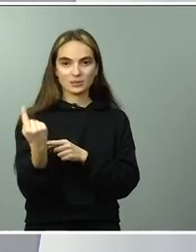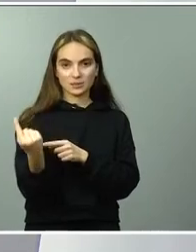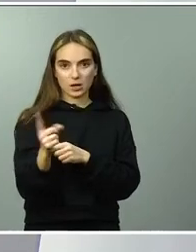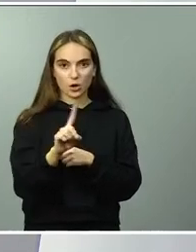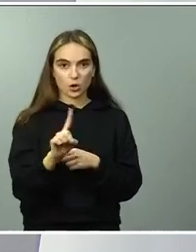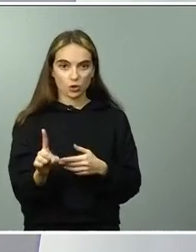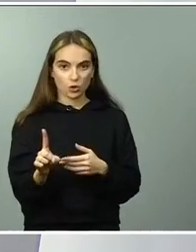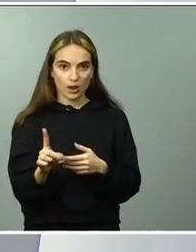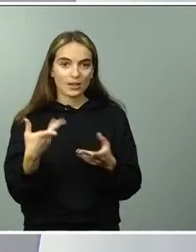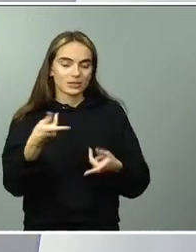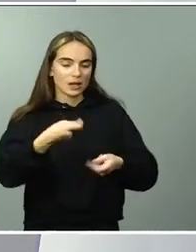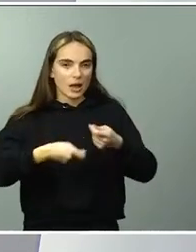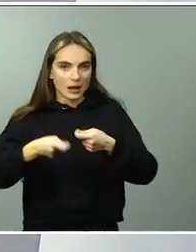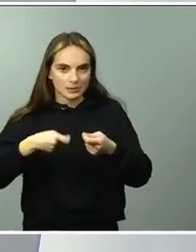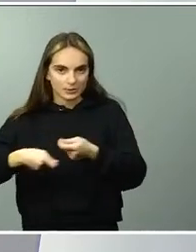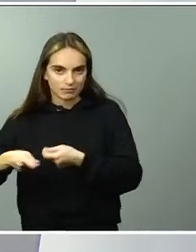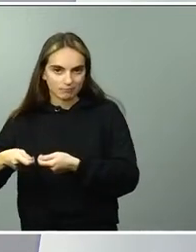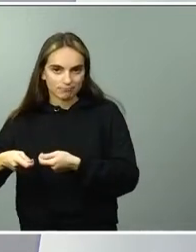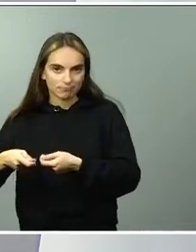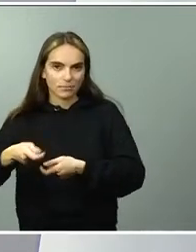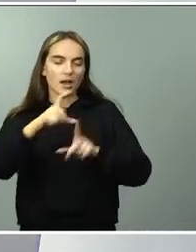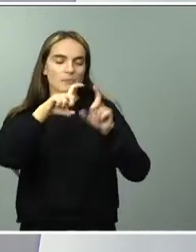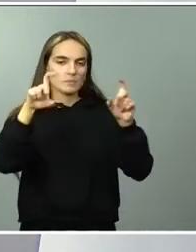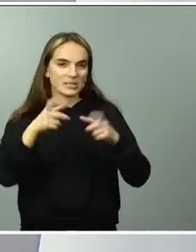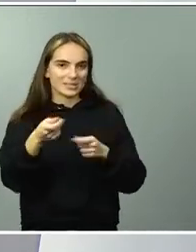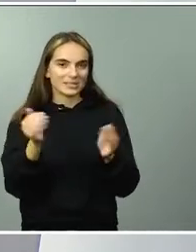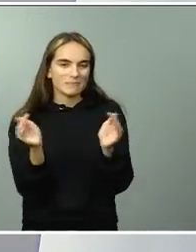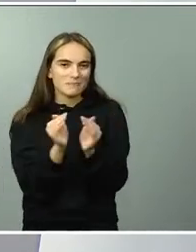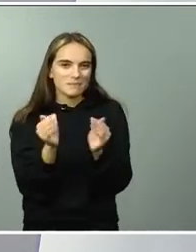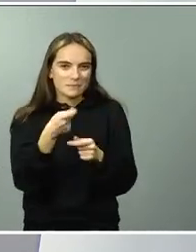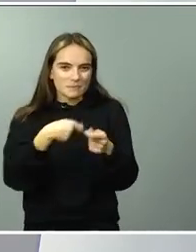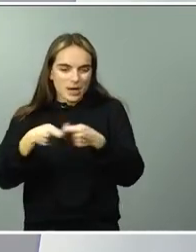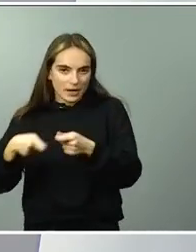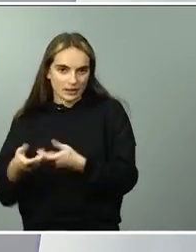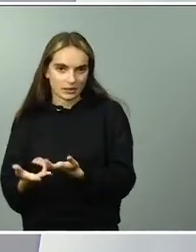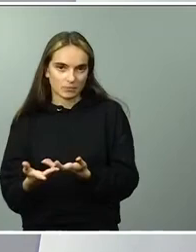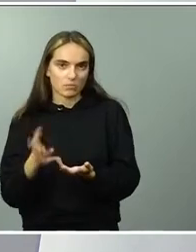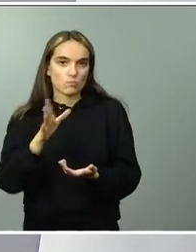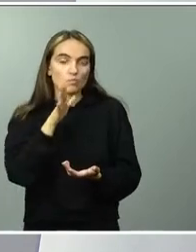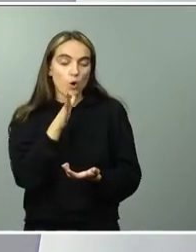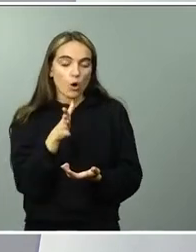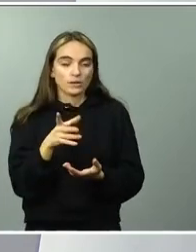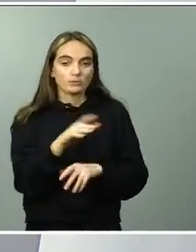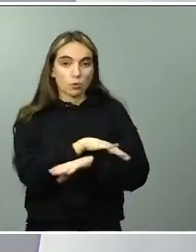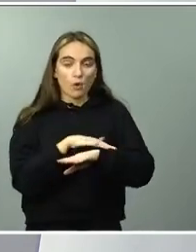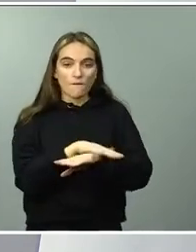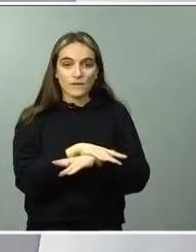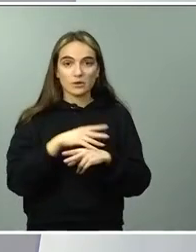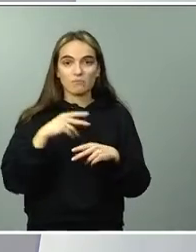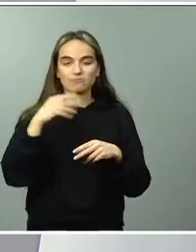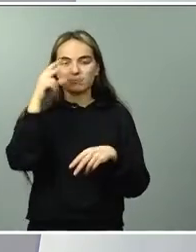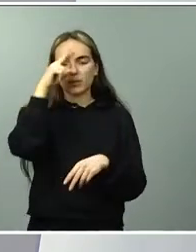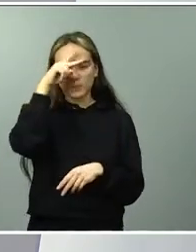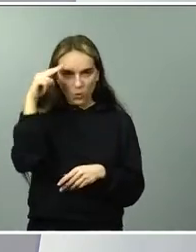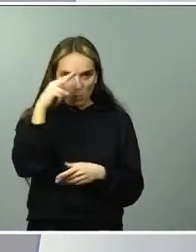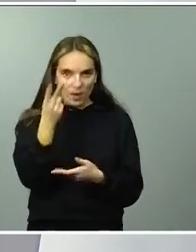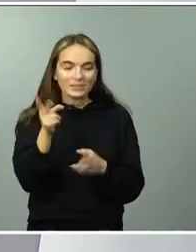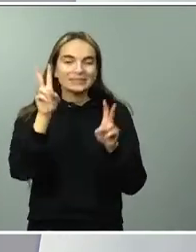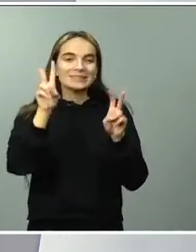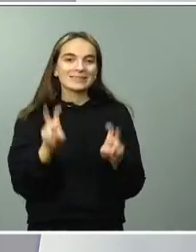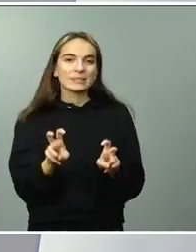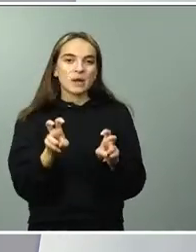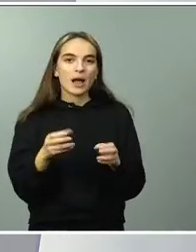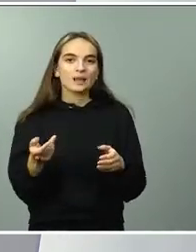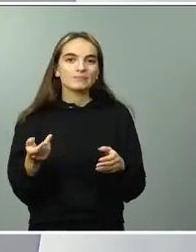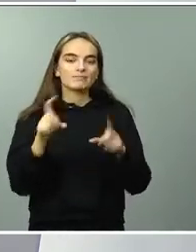proximidad. Que esto siempre es una preocupación del Gobierno la protección de los comercios de proximidad de los que viven muchos